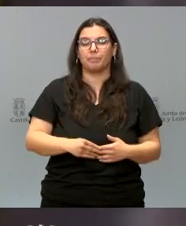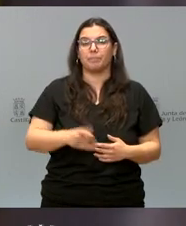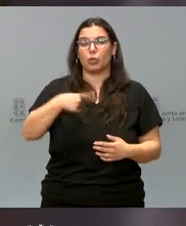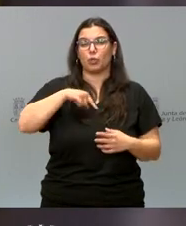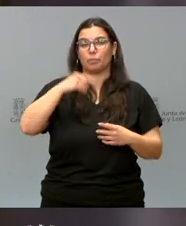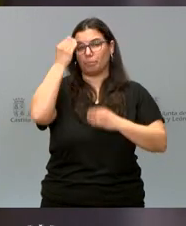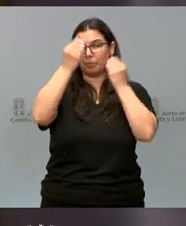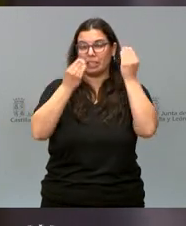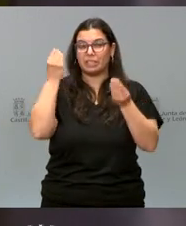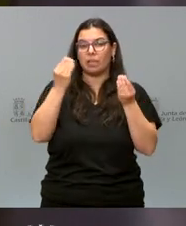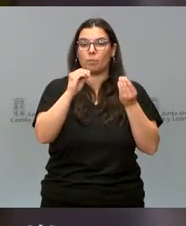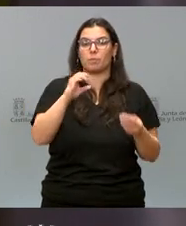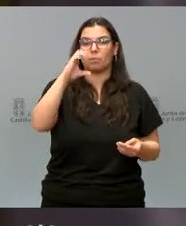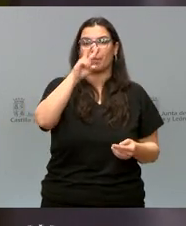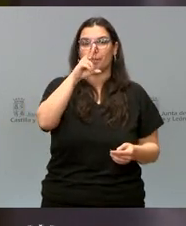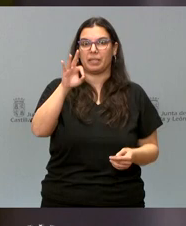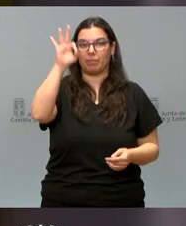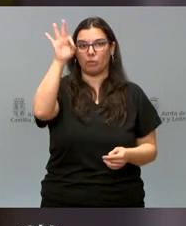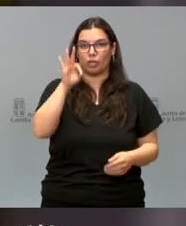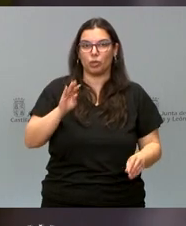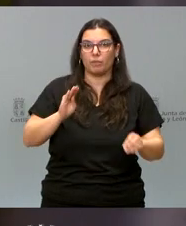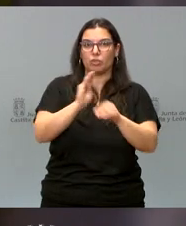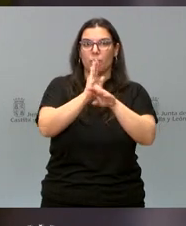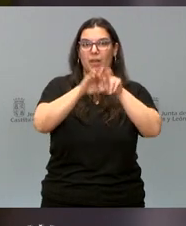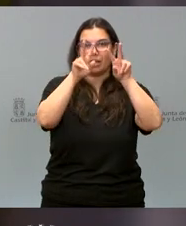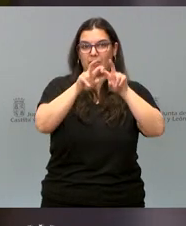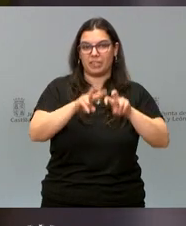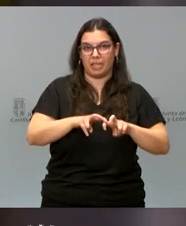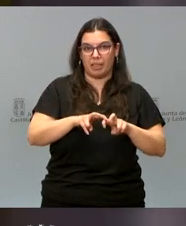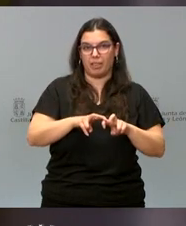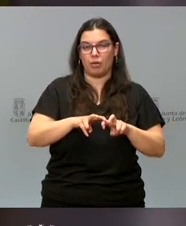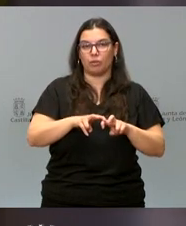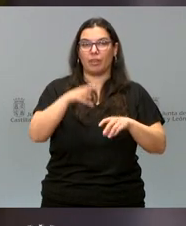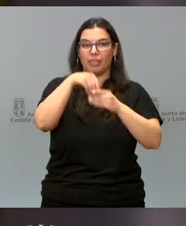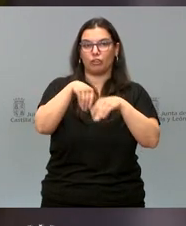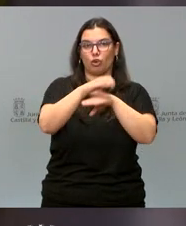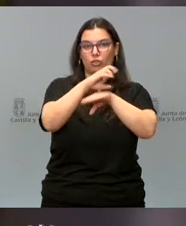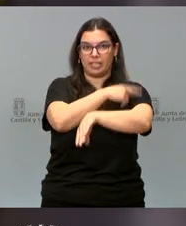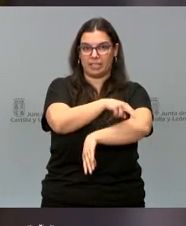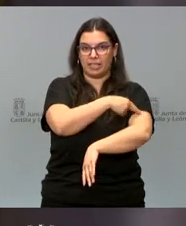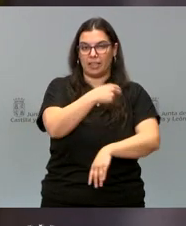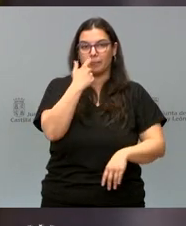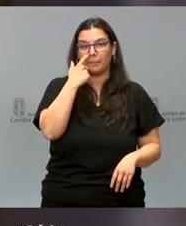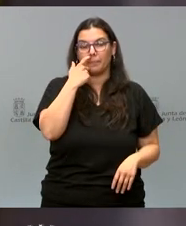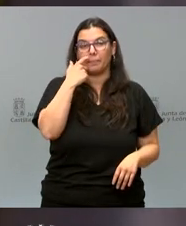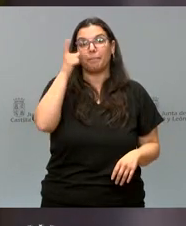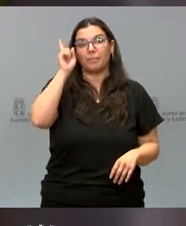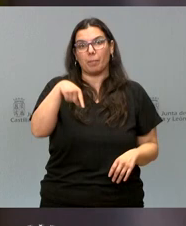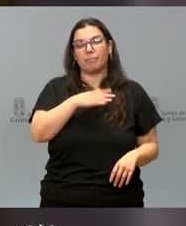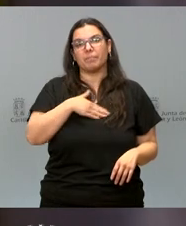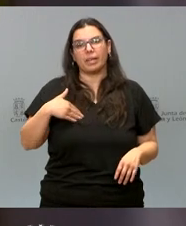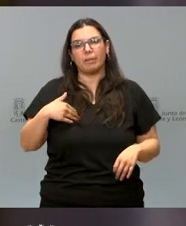aumentar en un 20% la inversión en investigación en la Consejería de Sanidad. Y también queremos